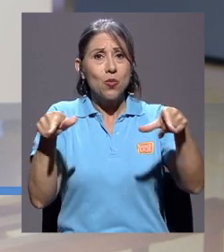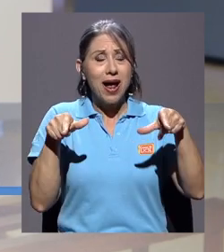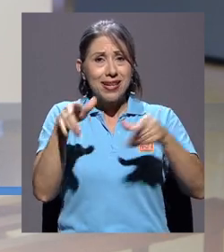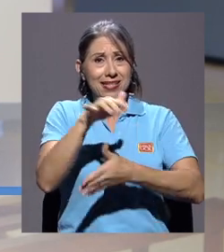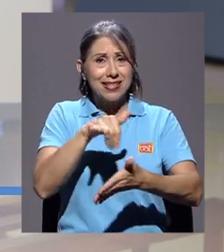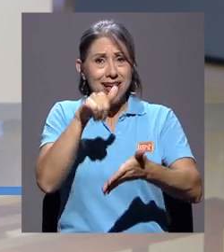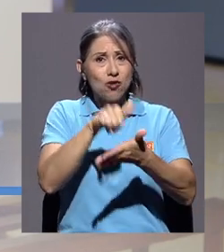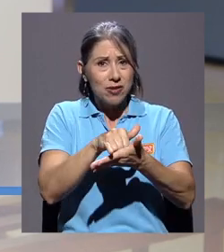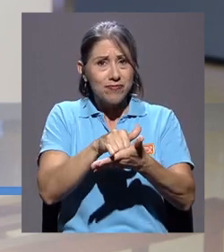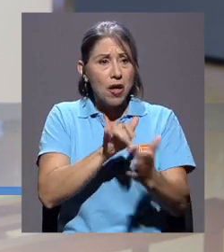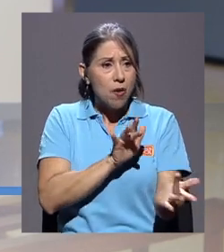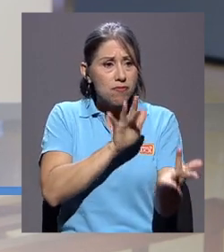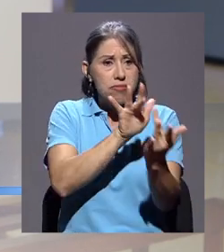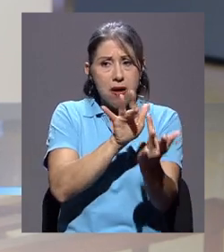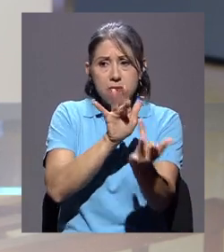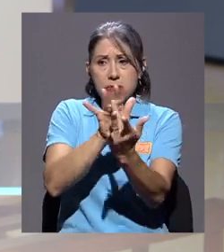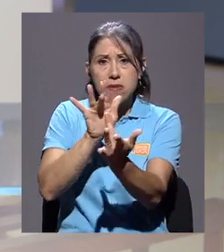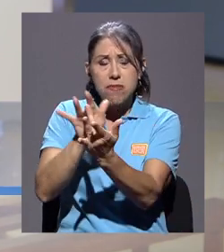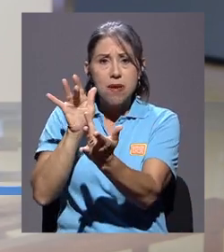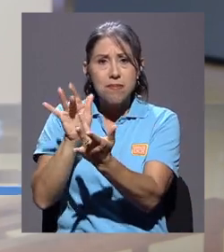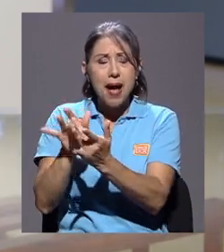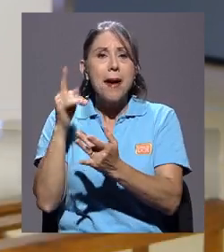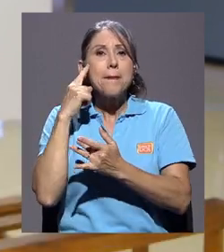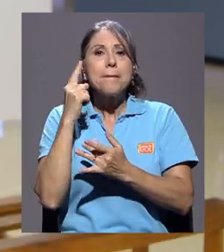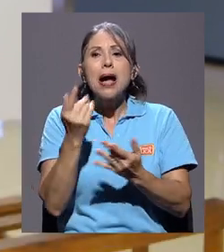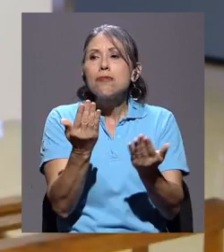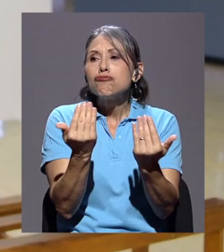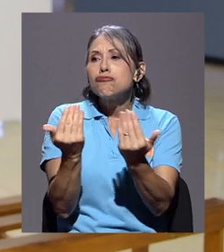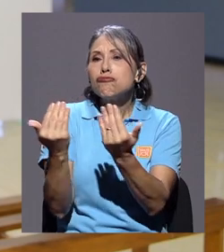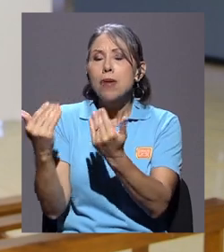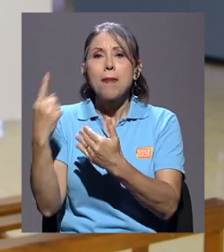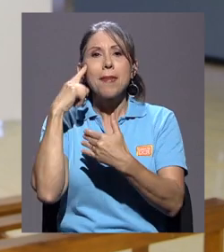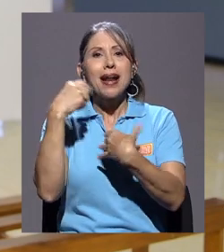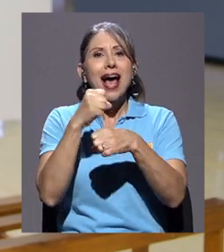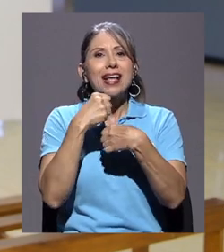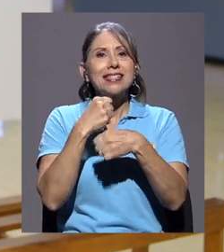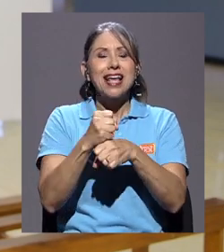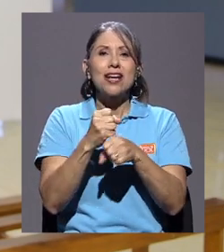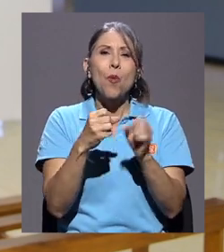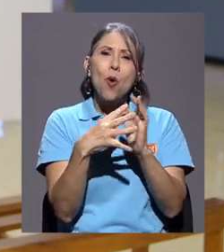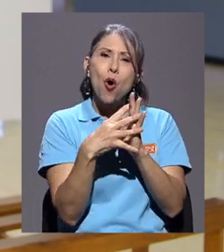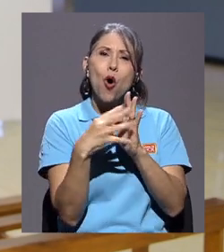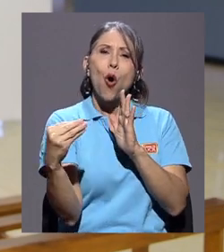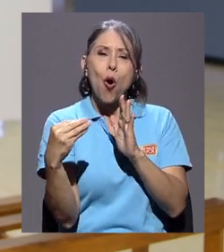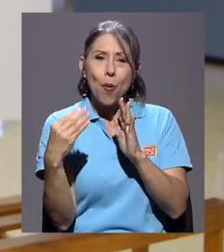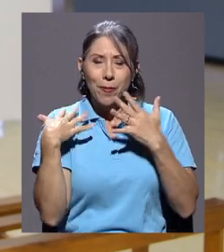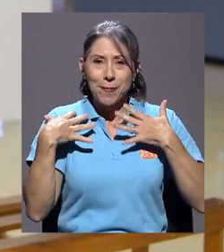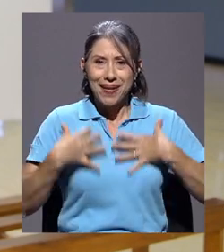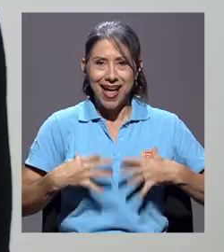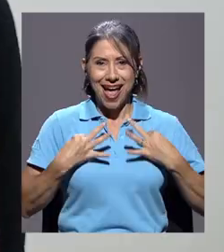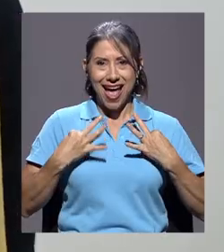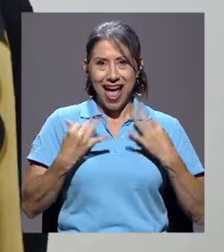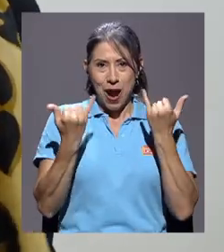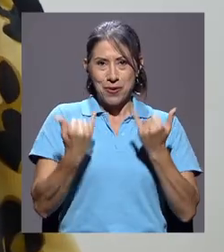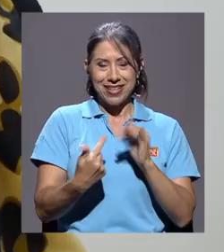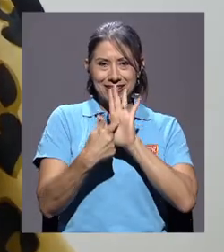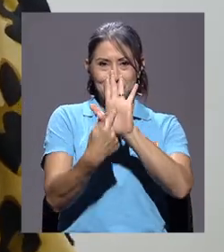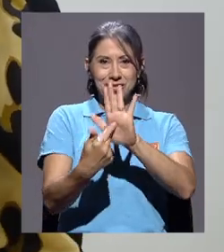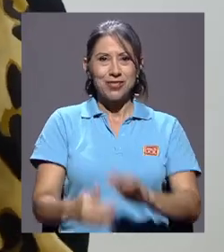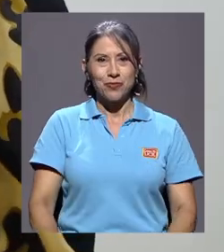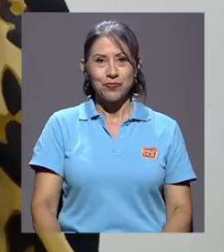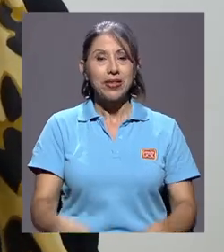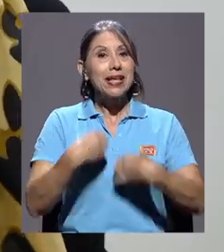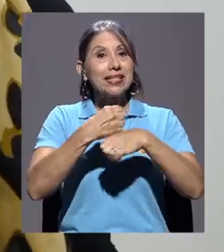contactos con personas de los pueblos para hacer las réplicas que están ahorita en la exposición. El proceso de